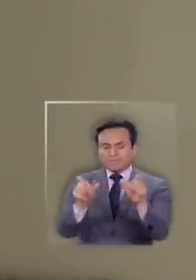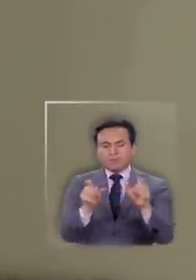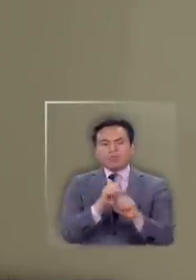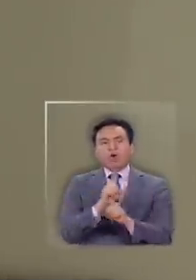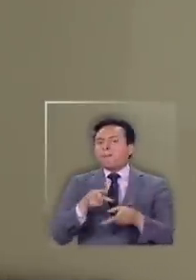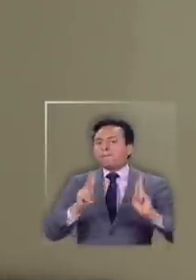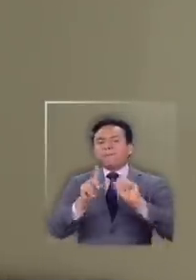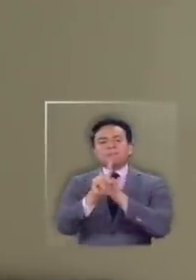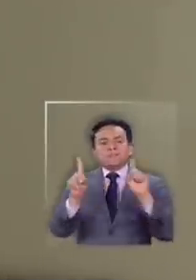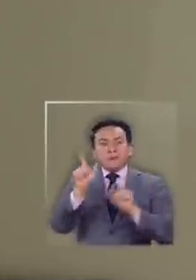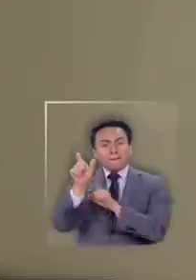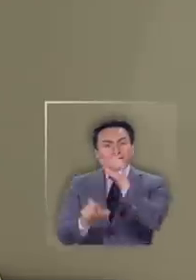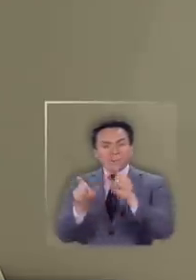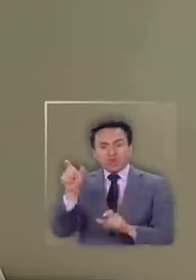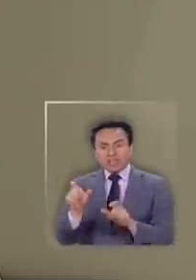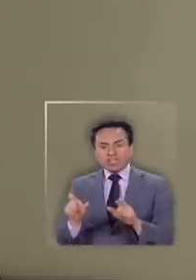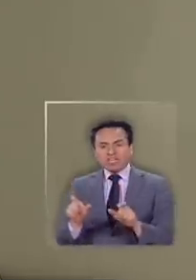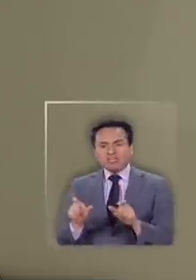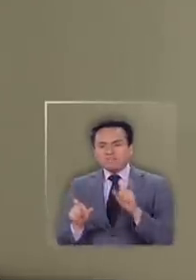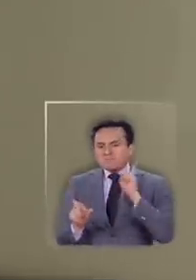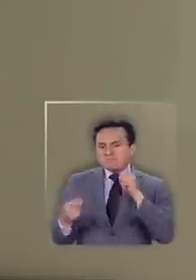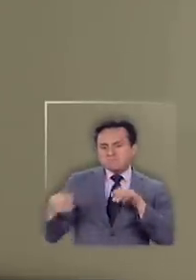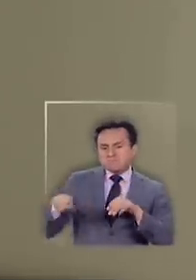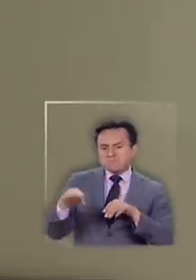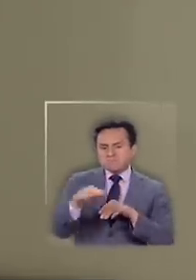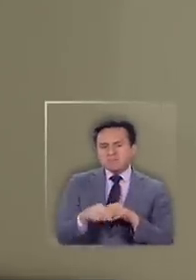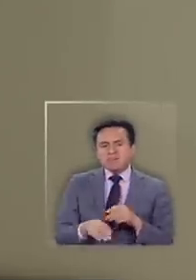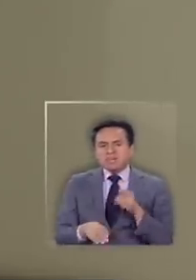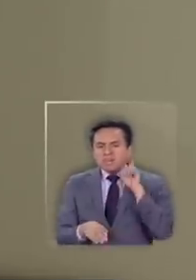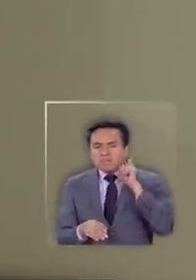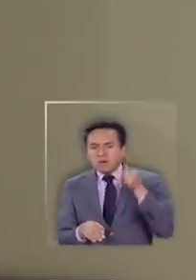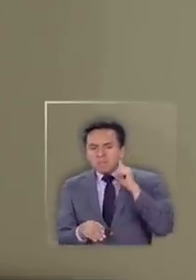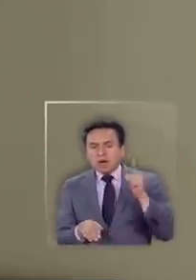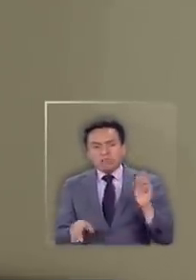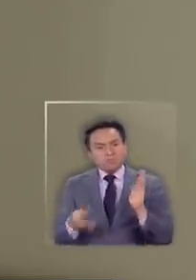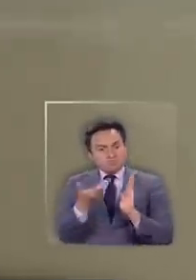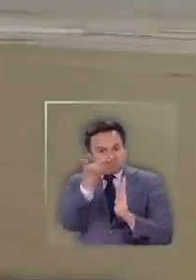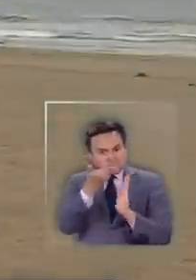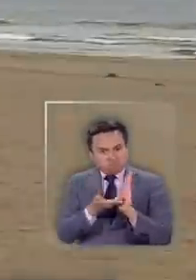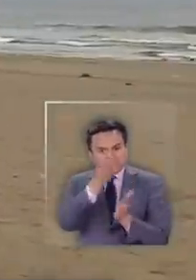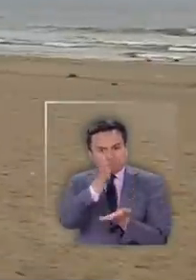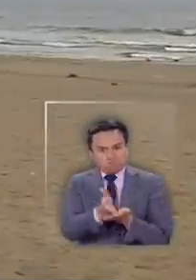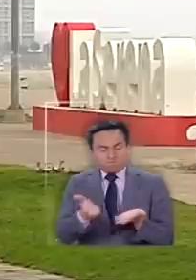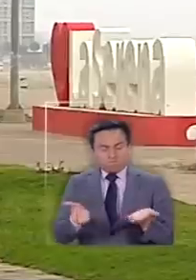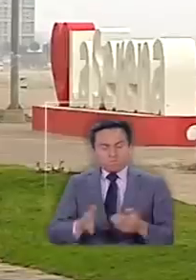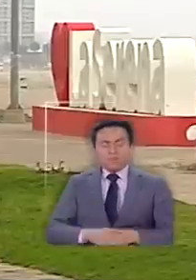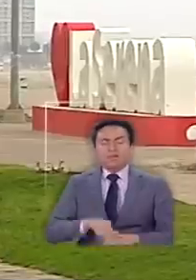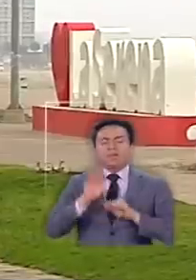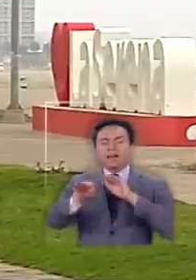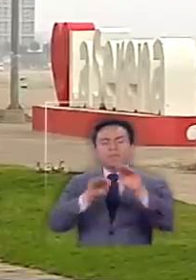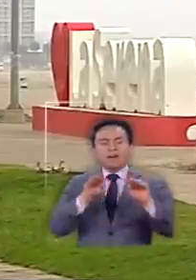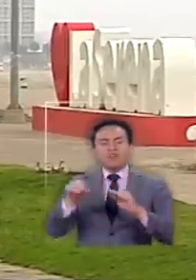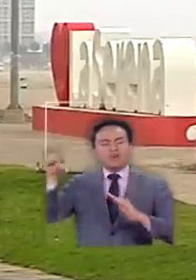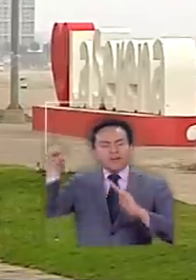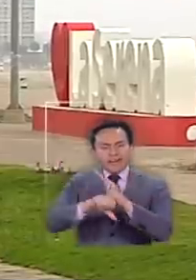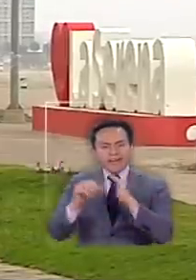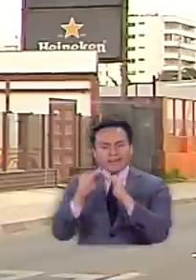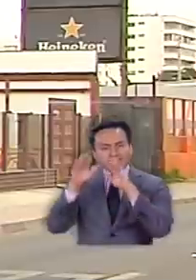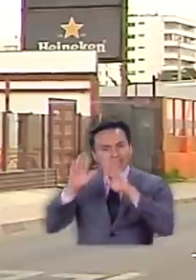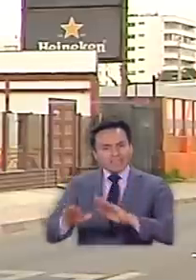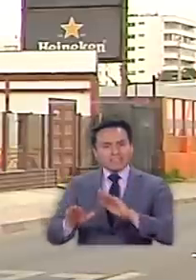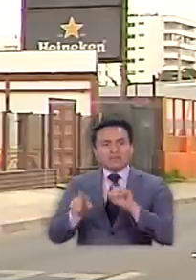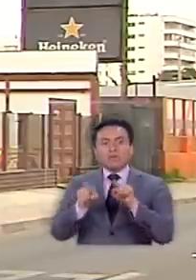permitir que las personas hagan este desplazamiento para infringir la medida que ya está dispuesta. El mismo llamado a quedarse en casa